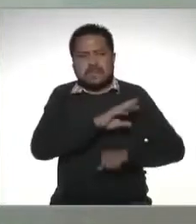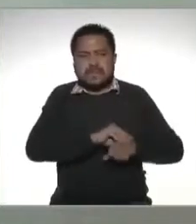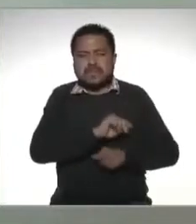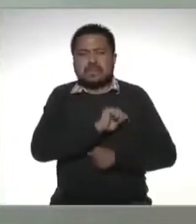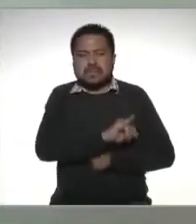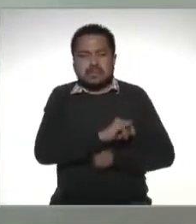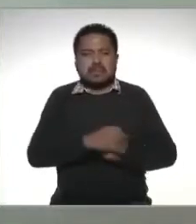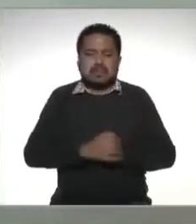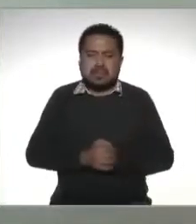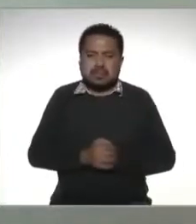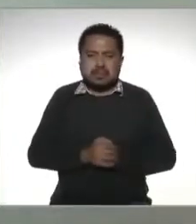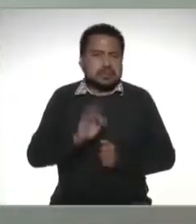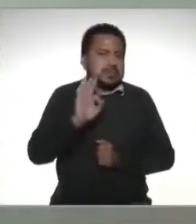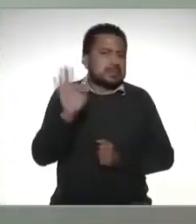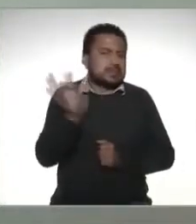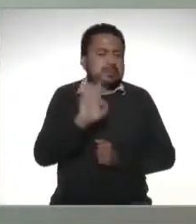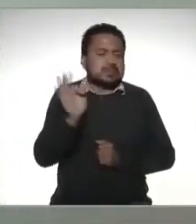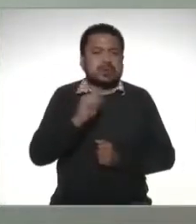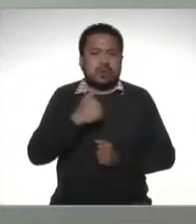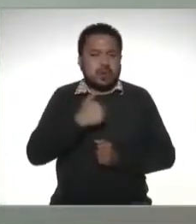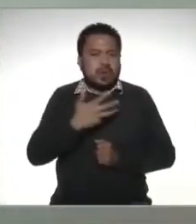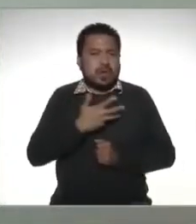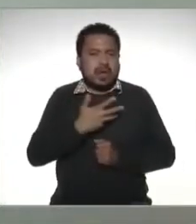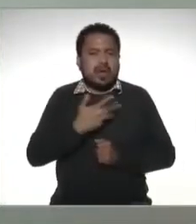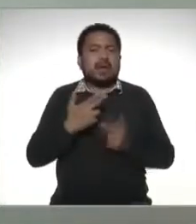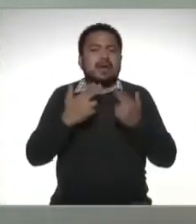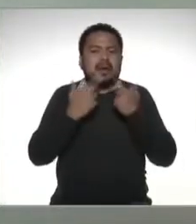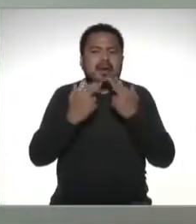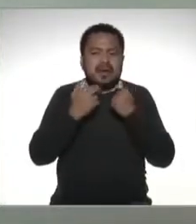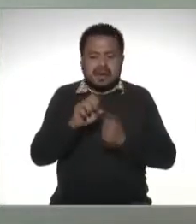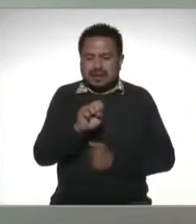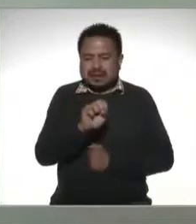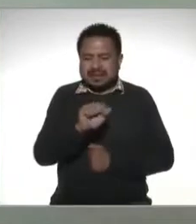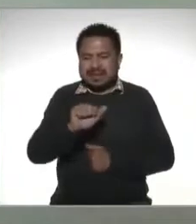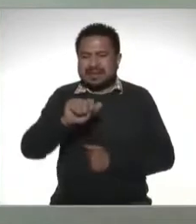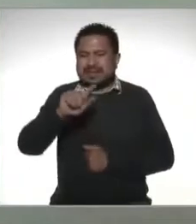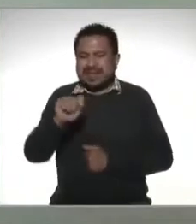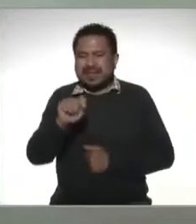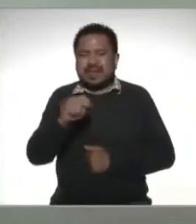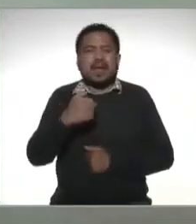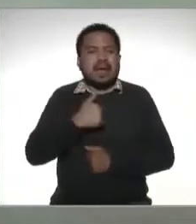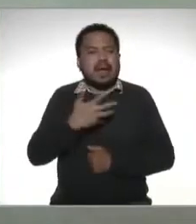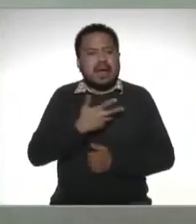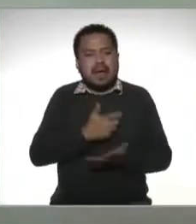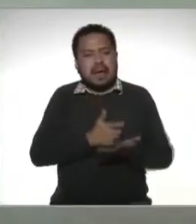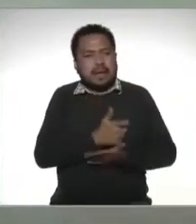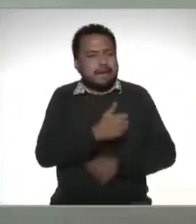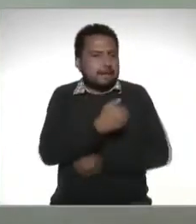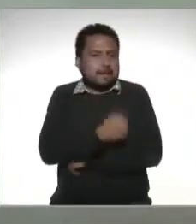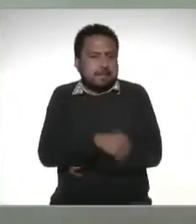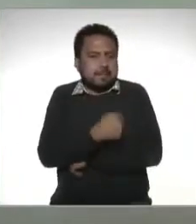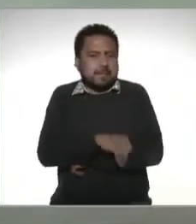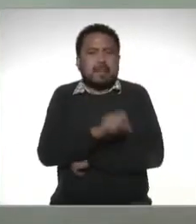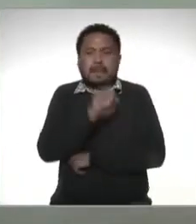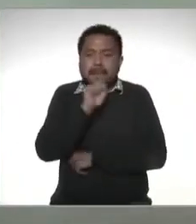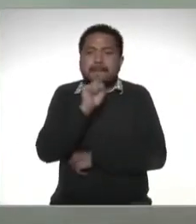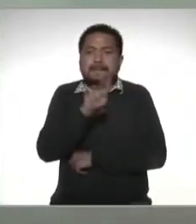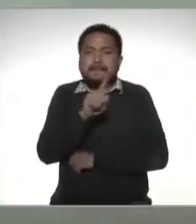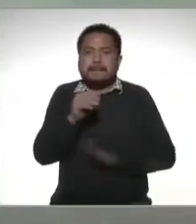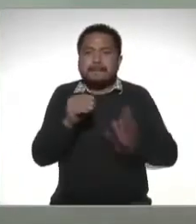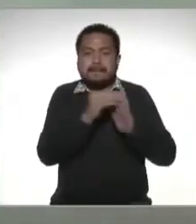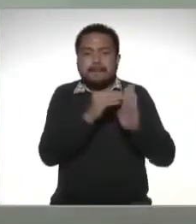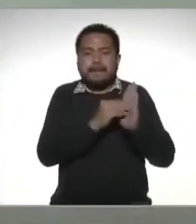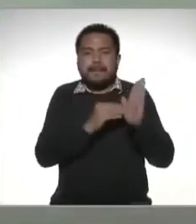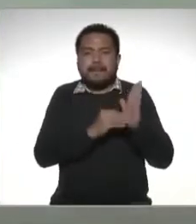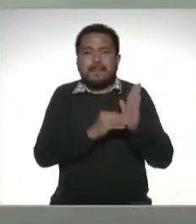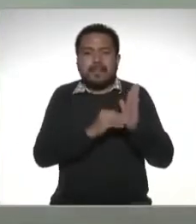si yo tengo un estímulo fiscal si tengo pagos provisionales y también viene la